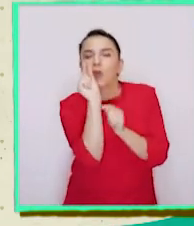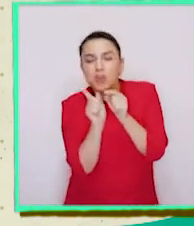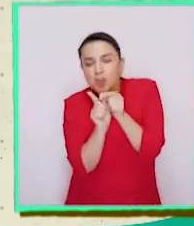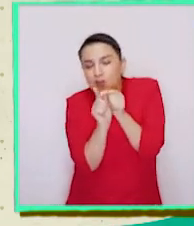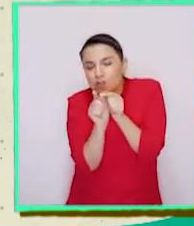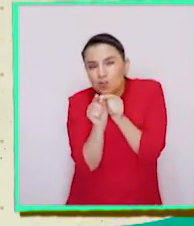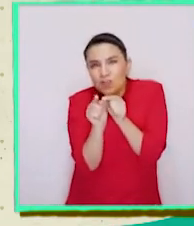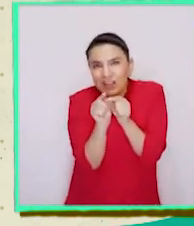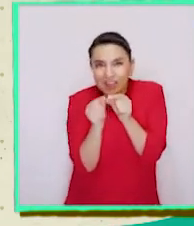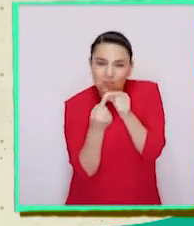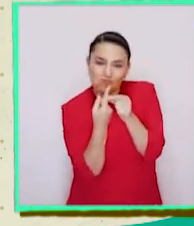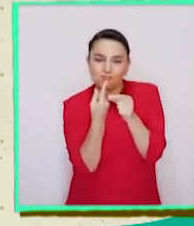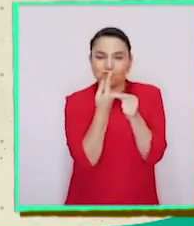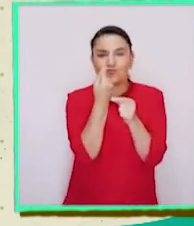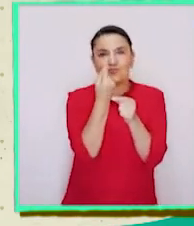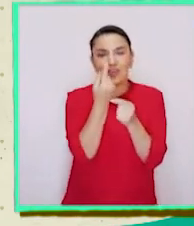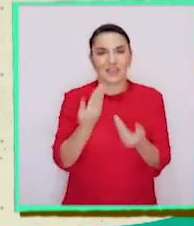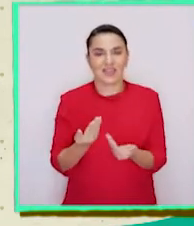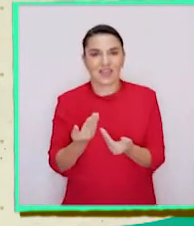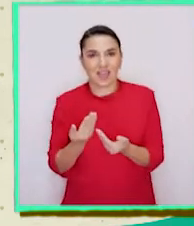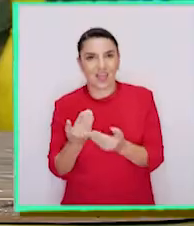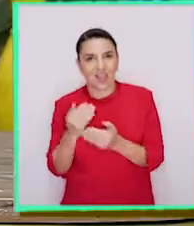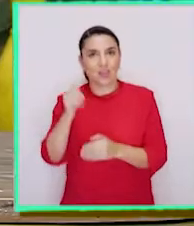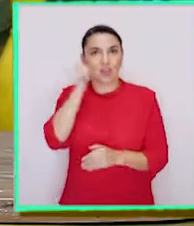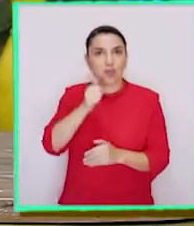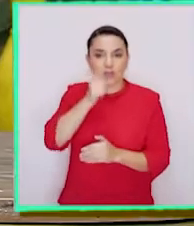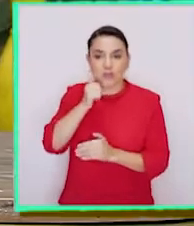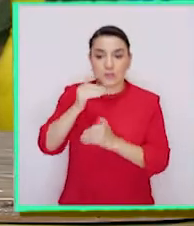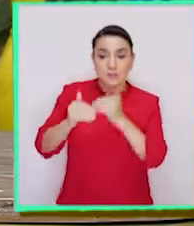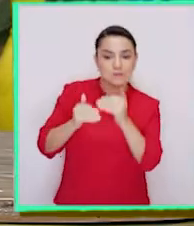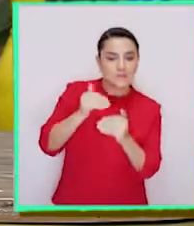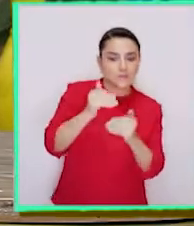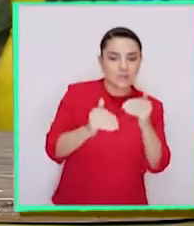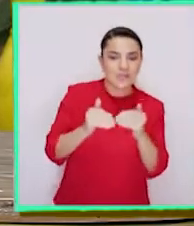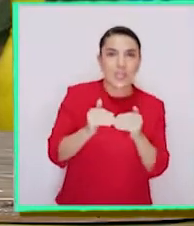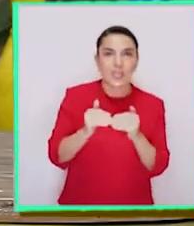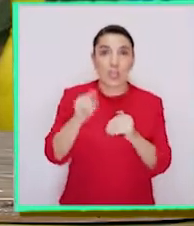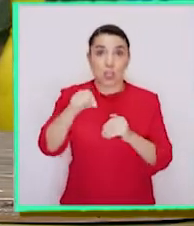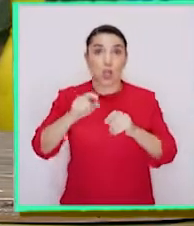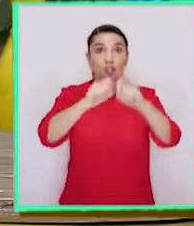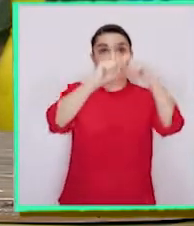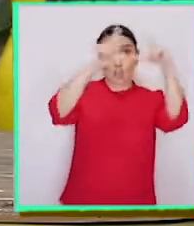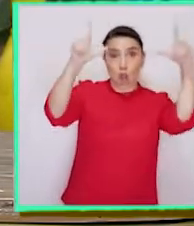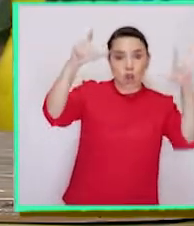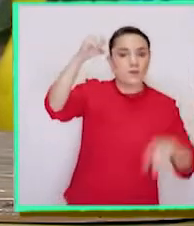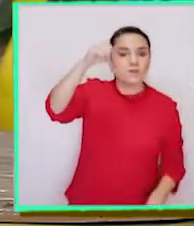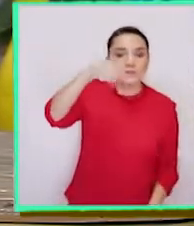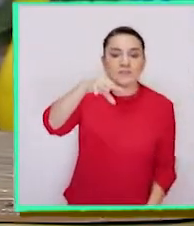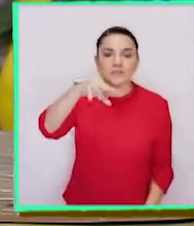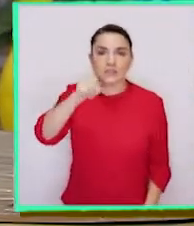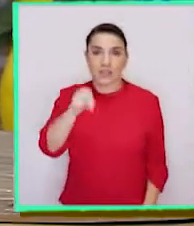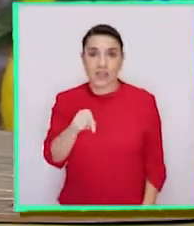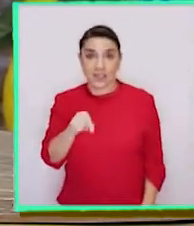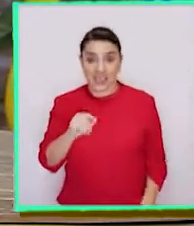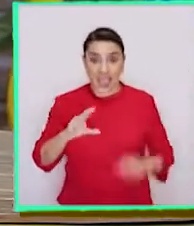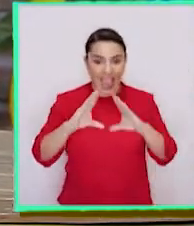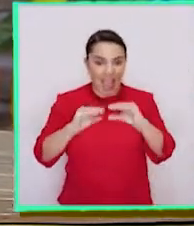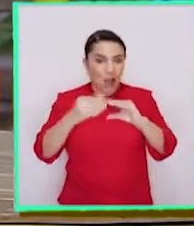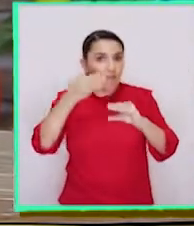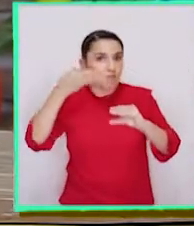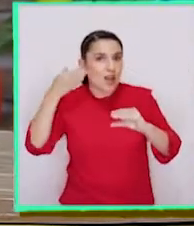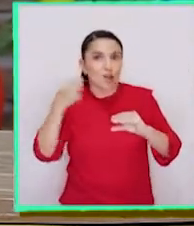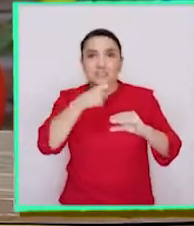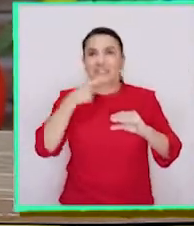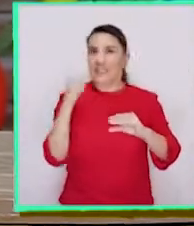colita justo del centro. Día a día me preocupé de que tuvieran luz del sol cerca y de que el algodón